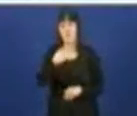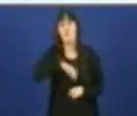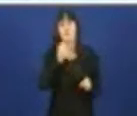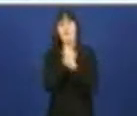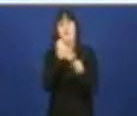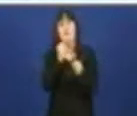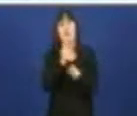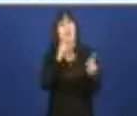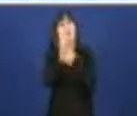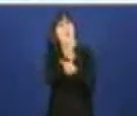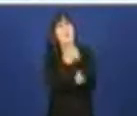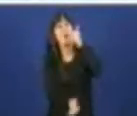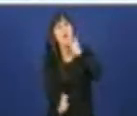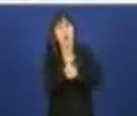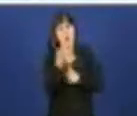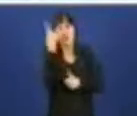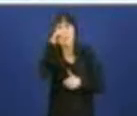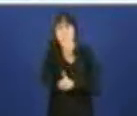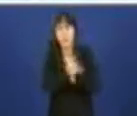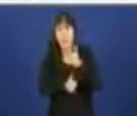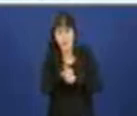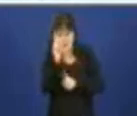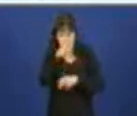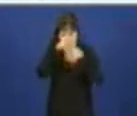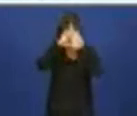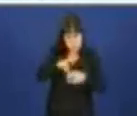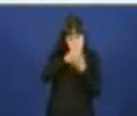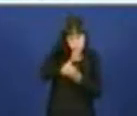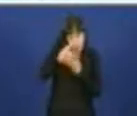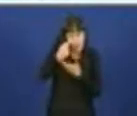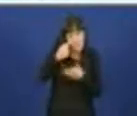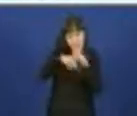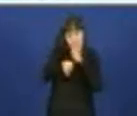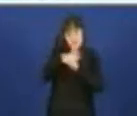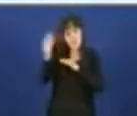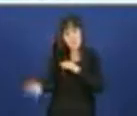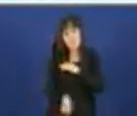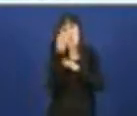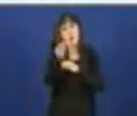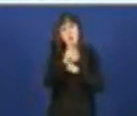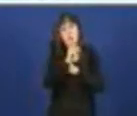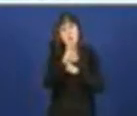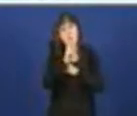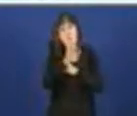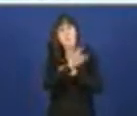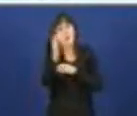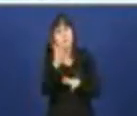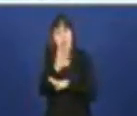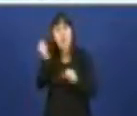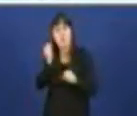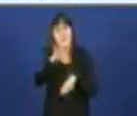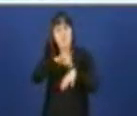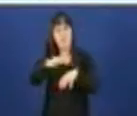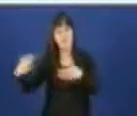priorización. Estamos vendo como podemos chegar a xestionar e a protocolizar todas as patologías.